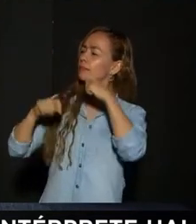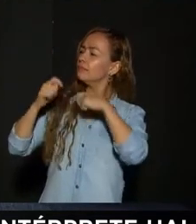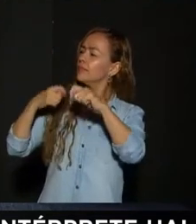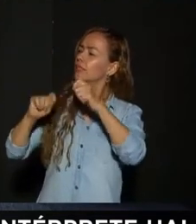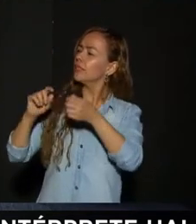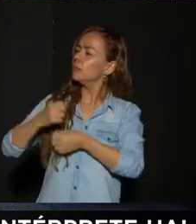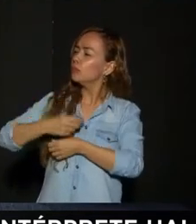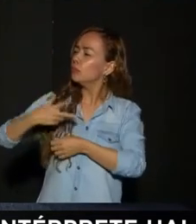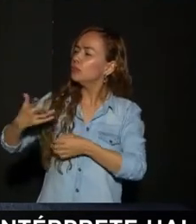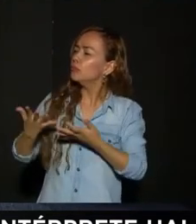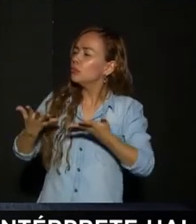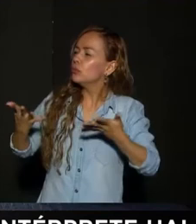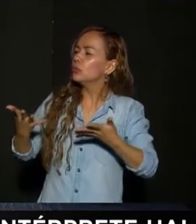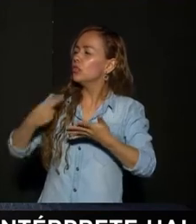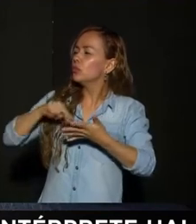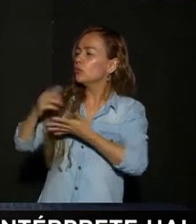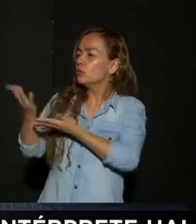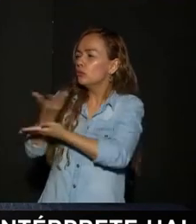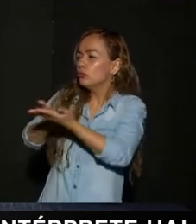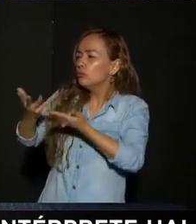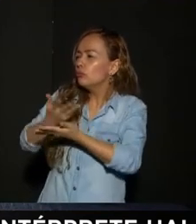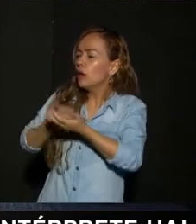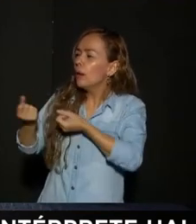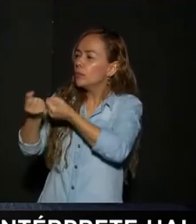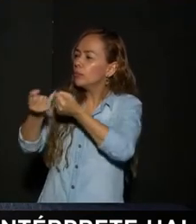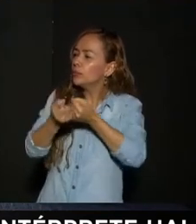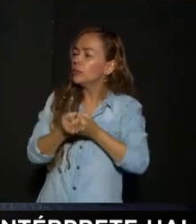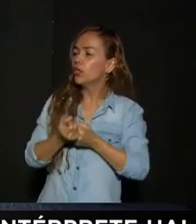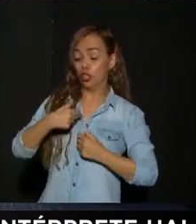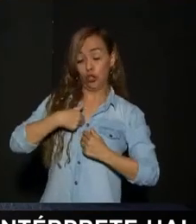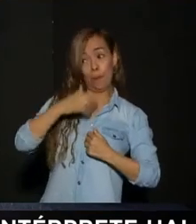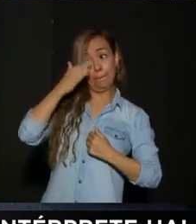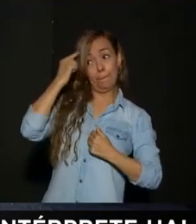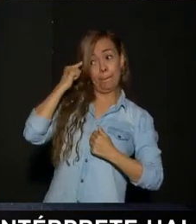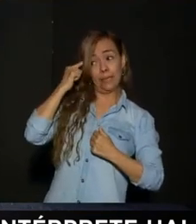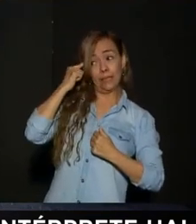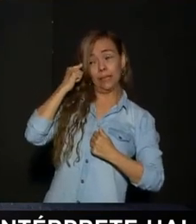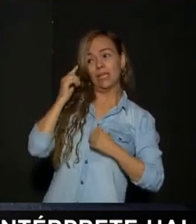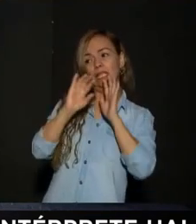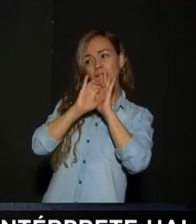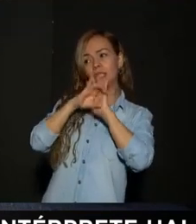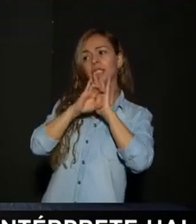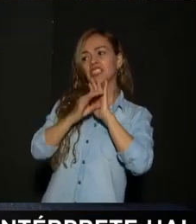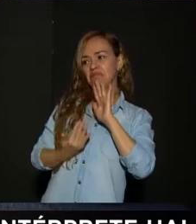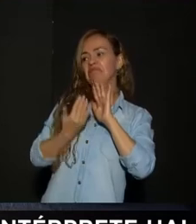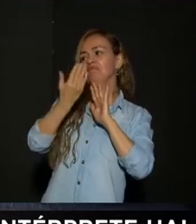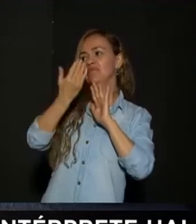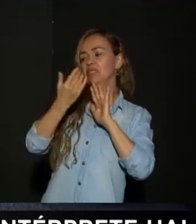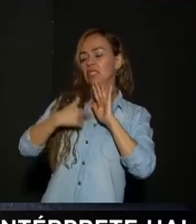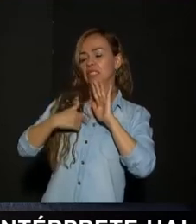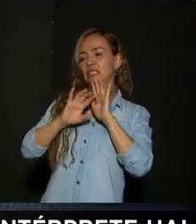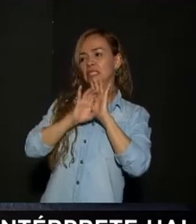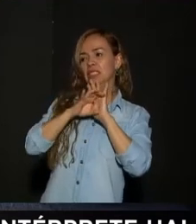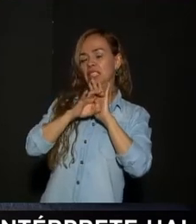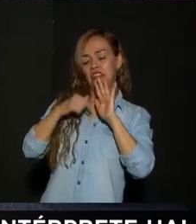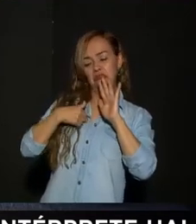digamos Ser cooperativa? Porque yo Juraba que era Instagram O yo decía Instagram Será porque es la red Que más